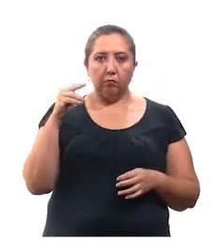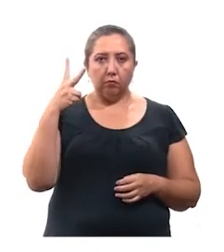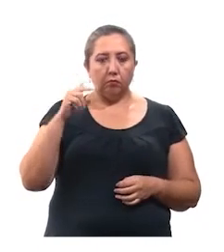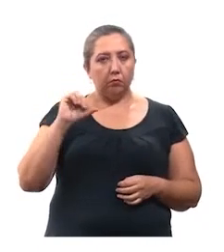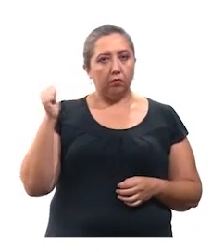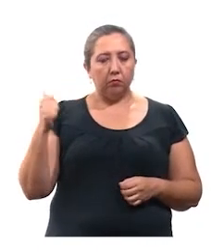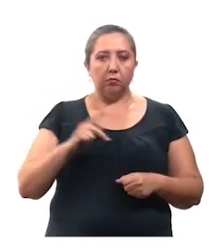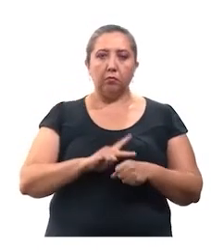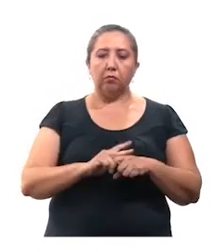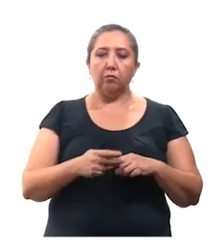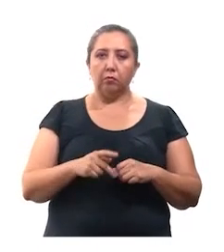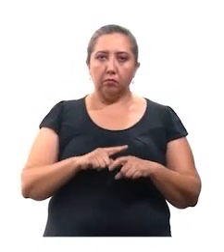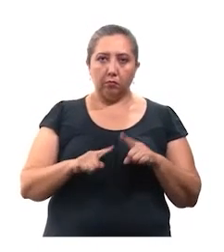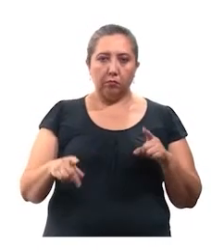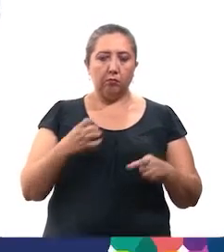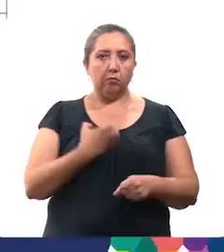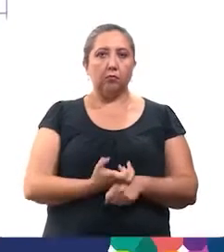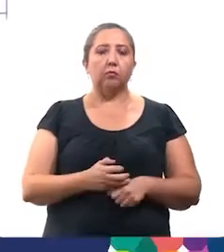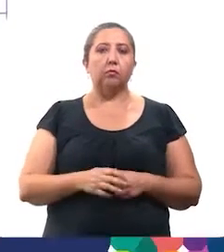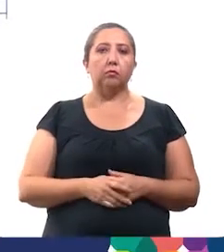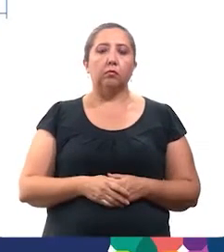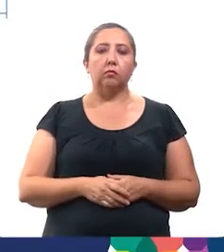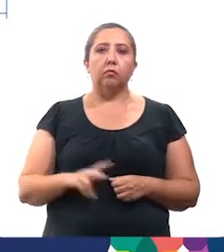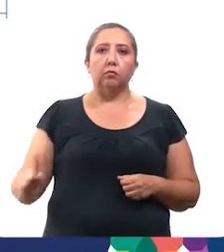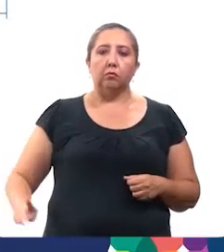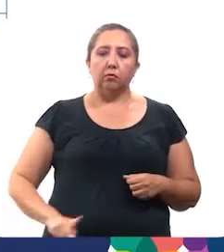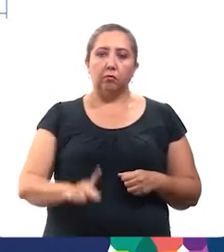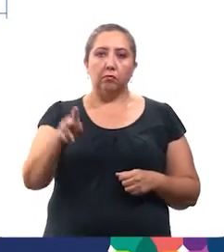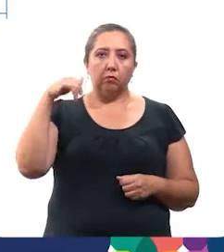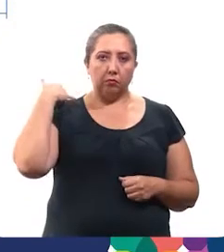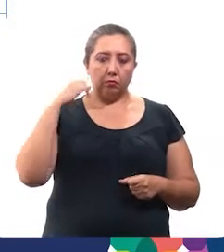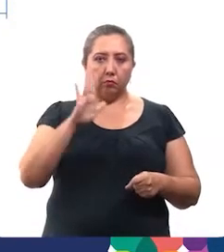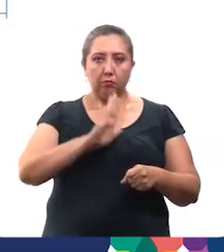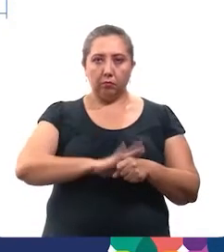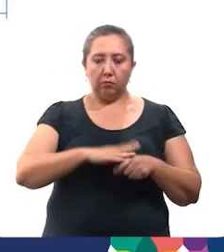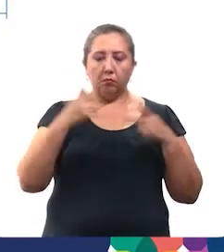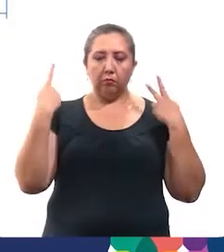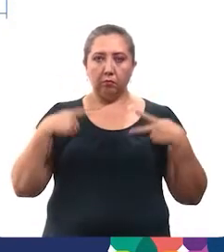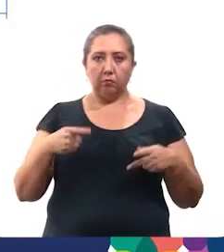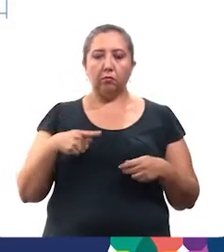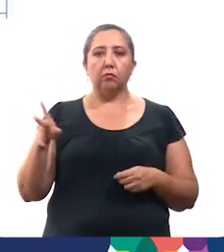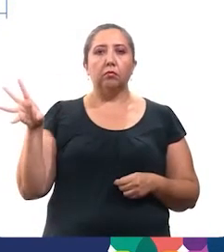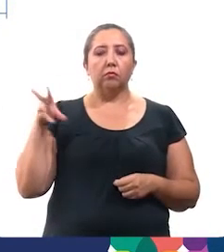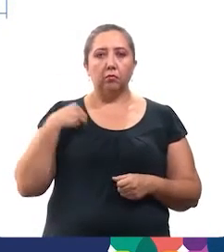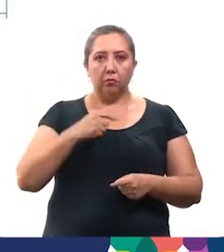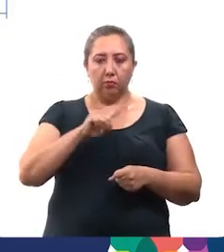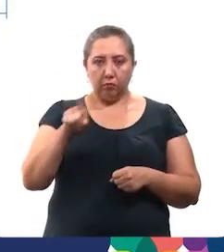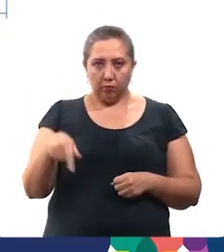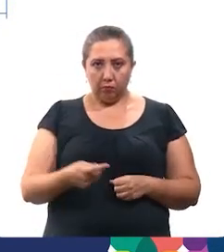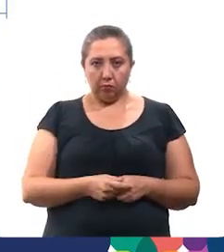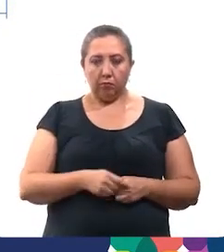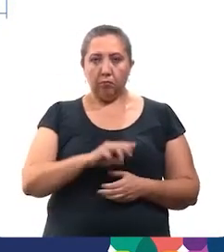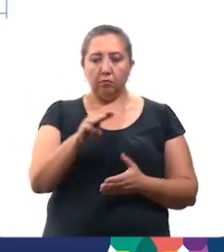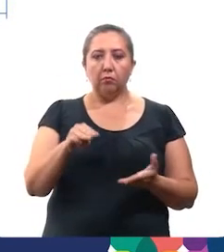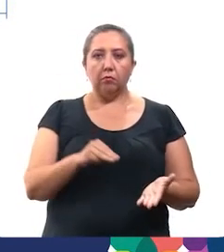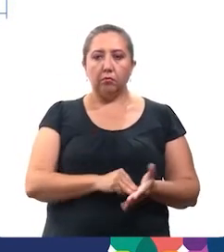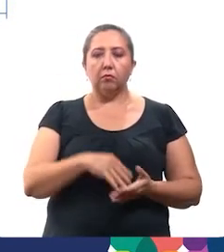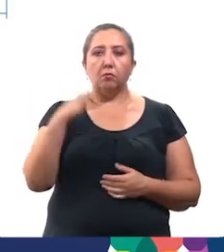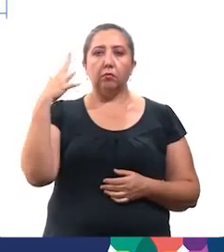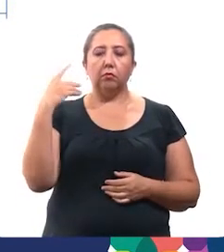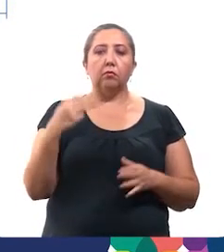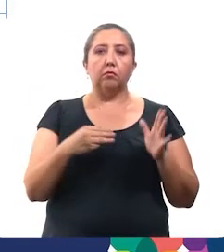haganke 675, kongals 560, tishokop 509, peto 427,